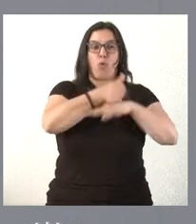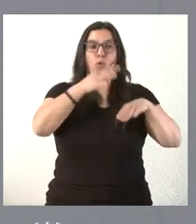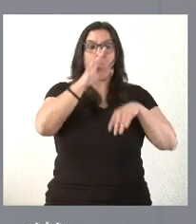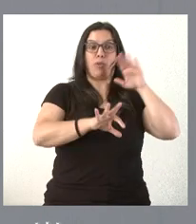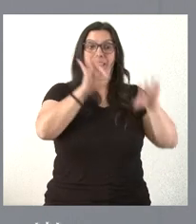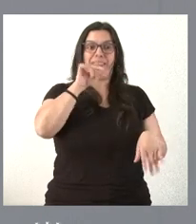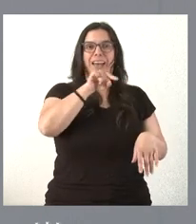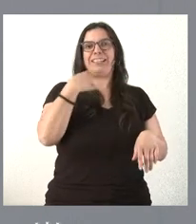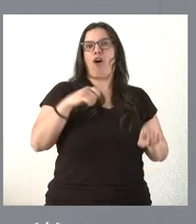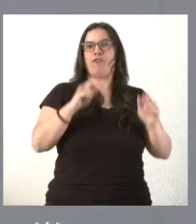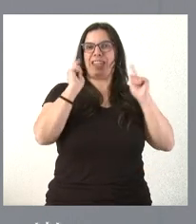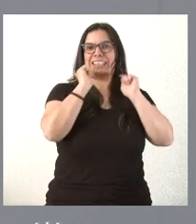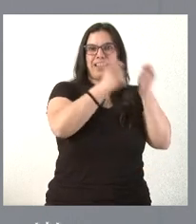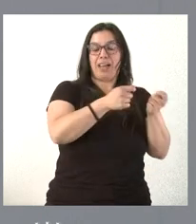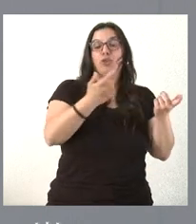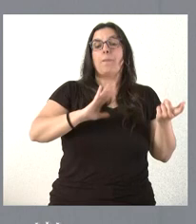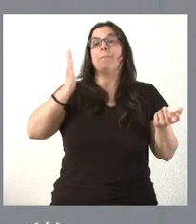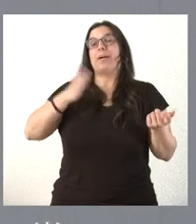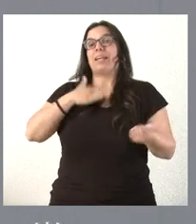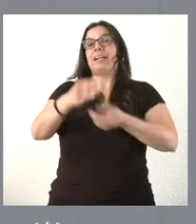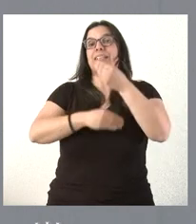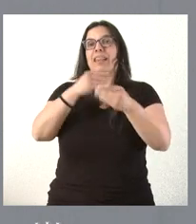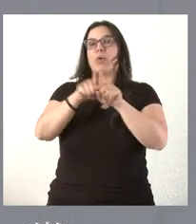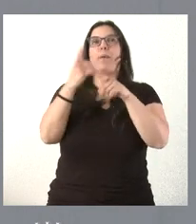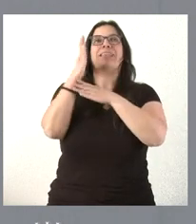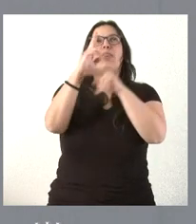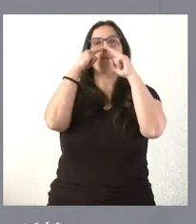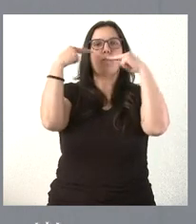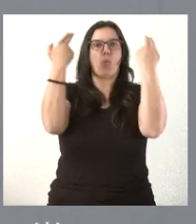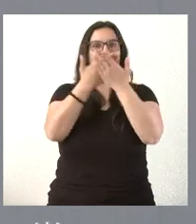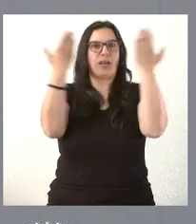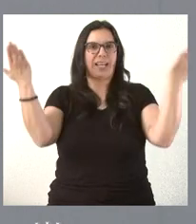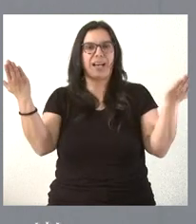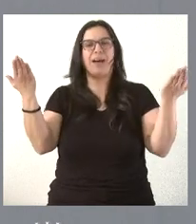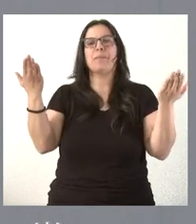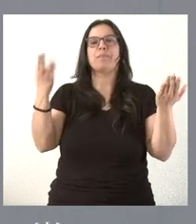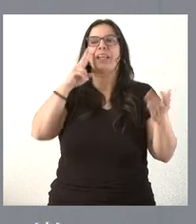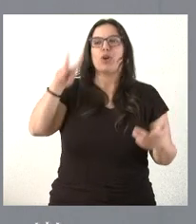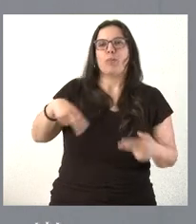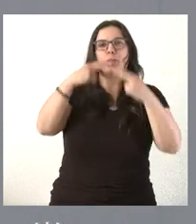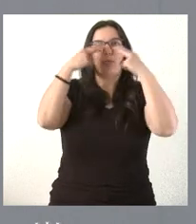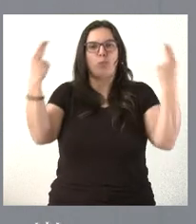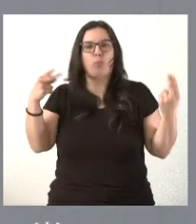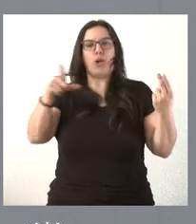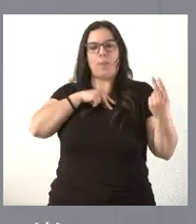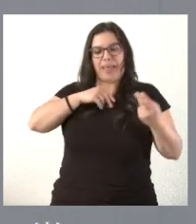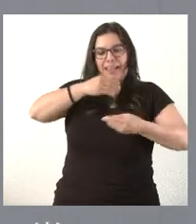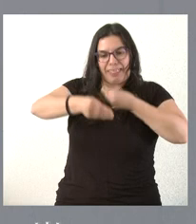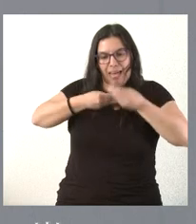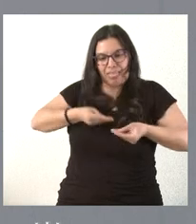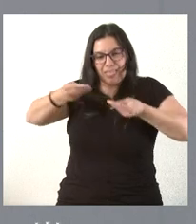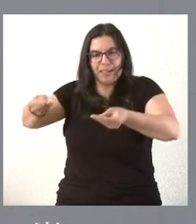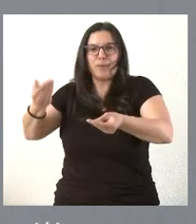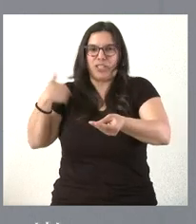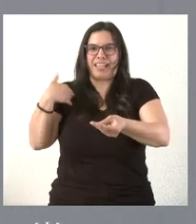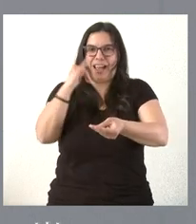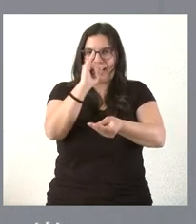en el acto de mañana es un acto de presentación pública de los premiados, de reconocimiento público, de entrega de la medalla, pero el premio ya lo